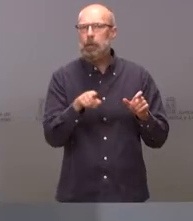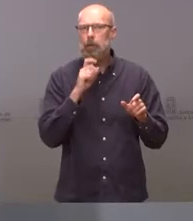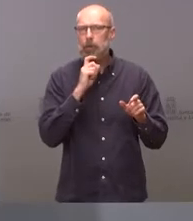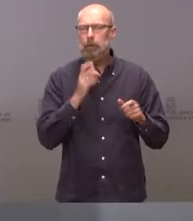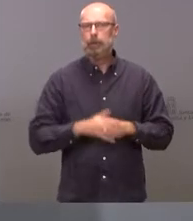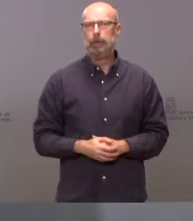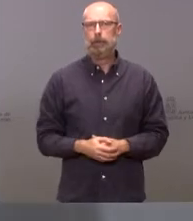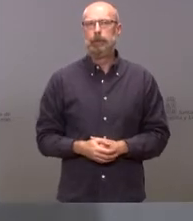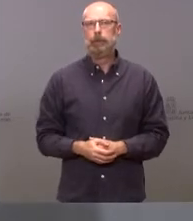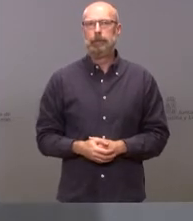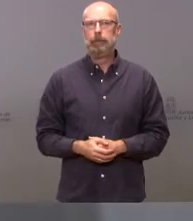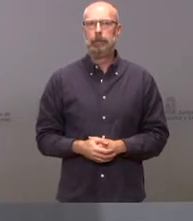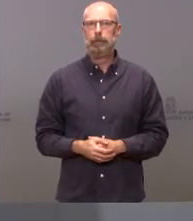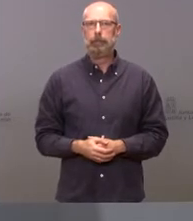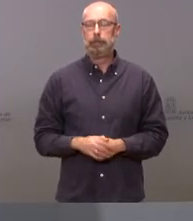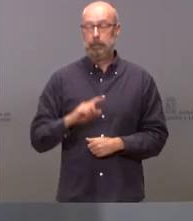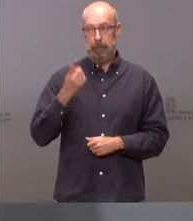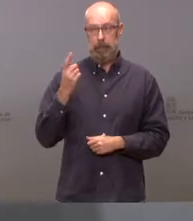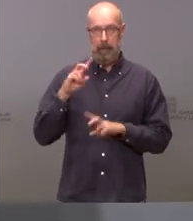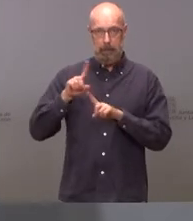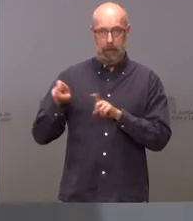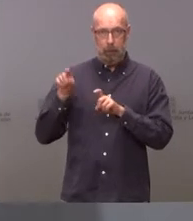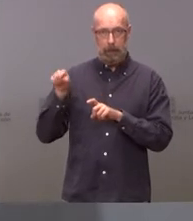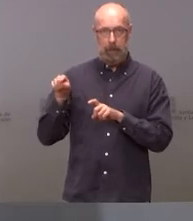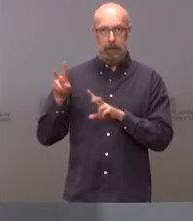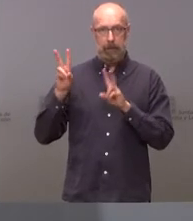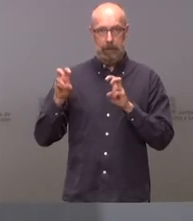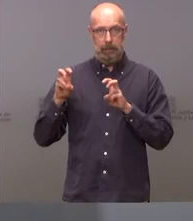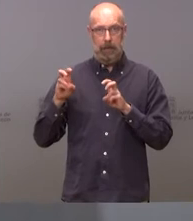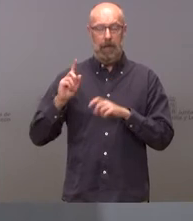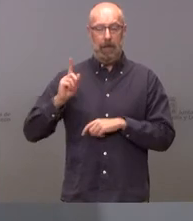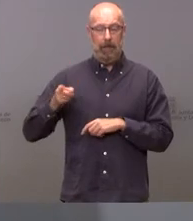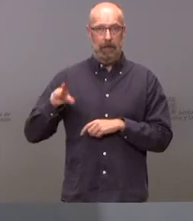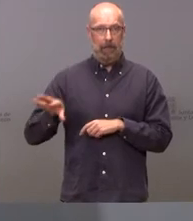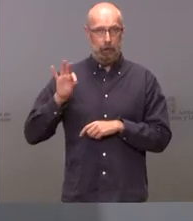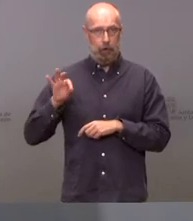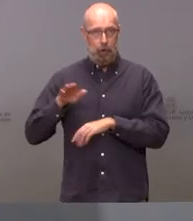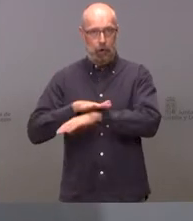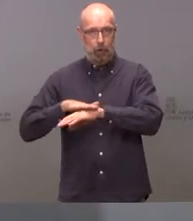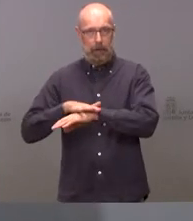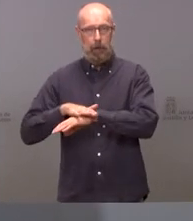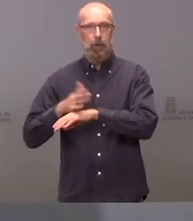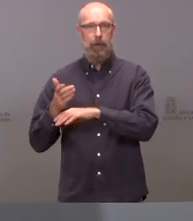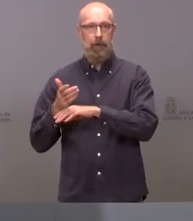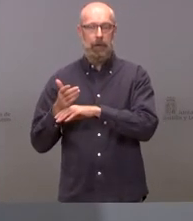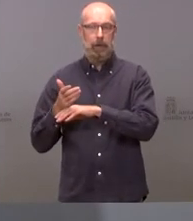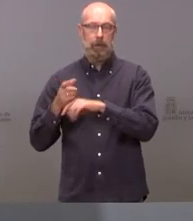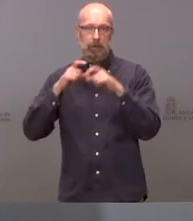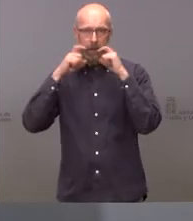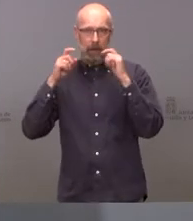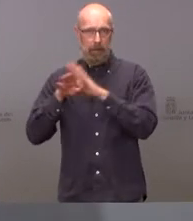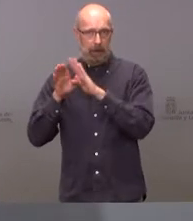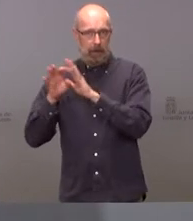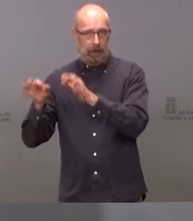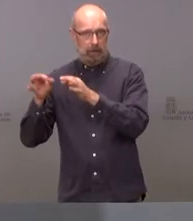Bien, sobre el primer asunto sobre la decisión del gobierno de mantener la mascarilla nosotros